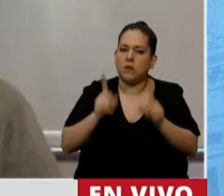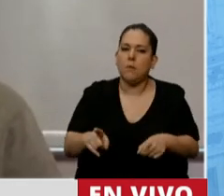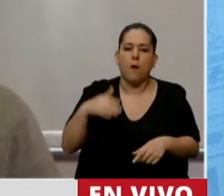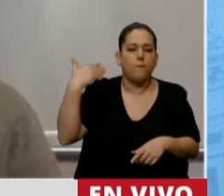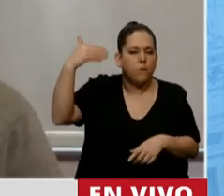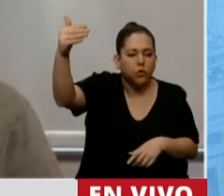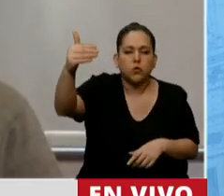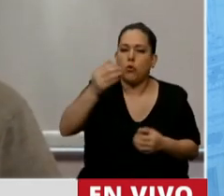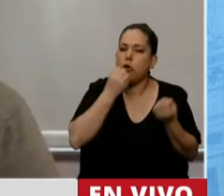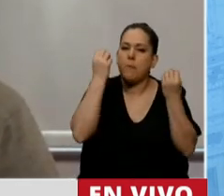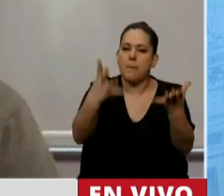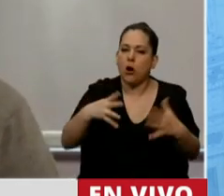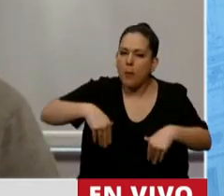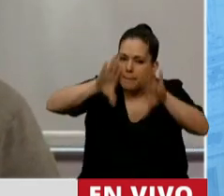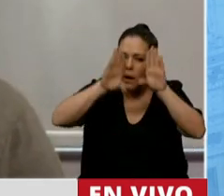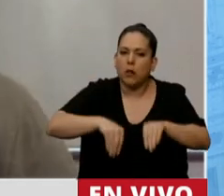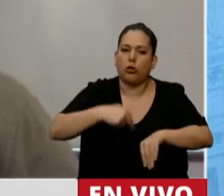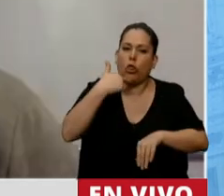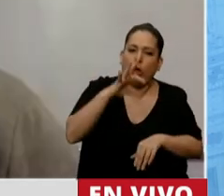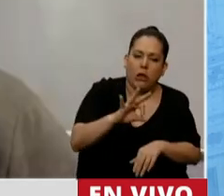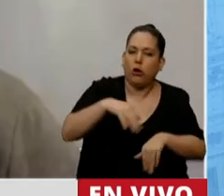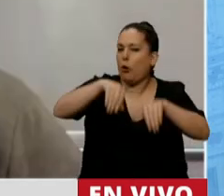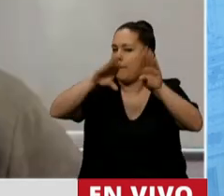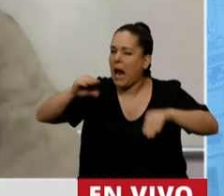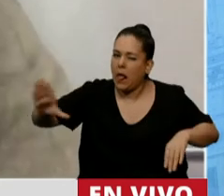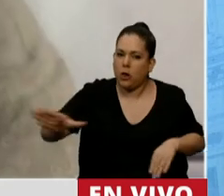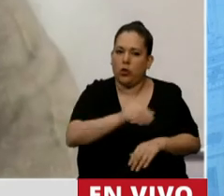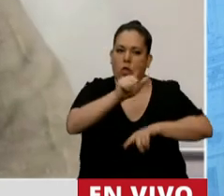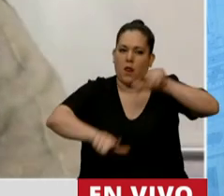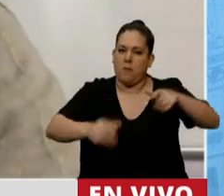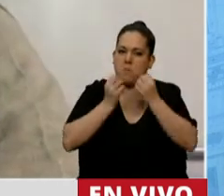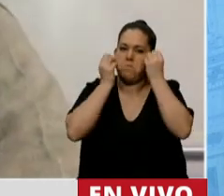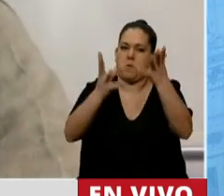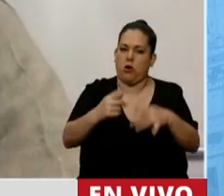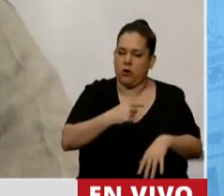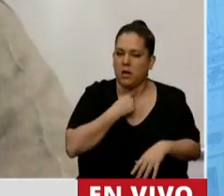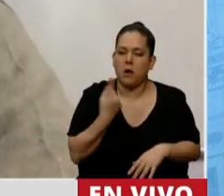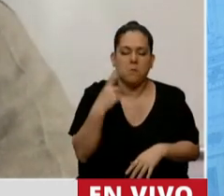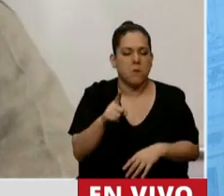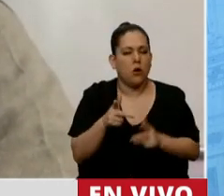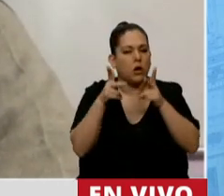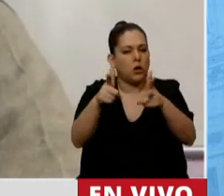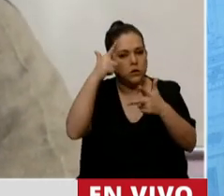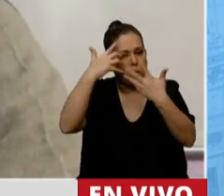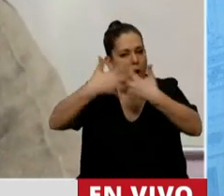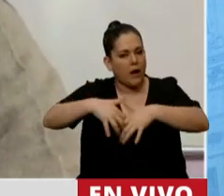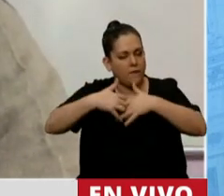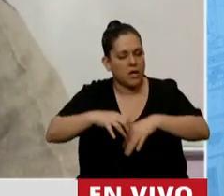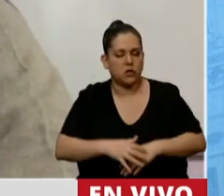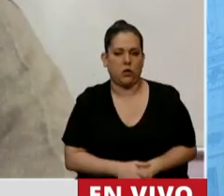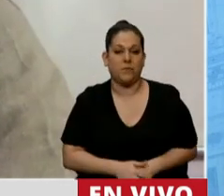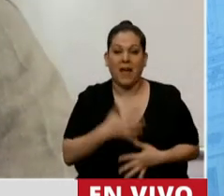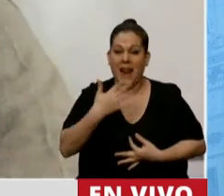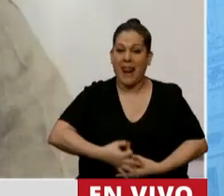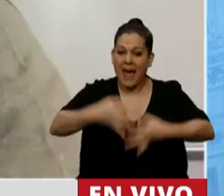mejor para todos nuestros hijos, para todos. Pero permítame hacerle una sola reflexión. La verdad